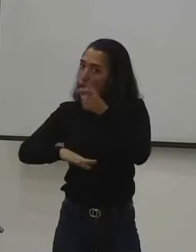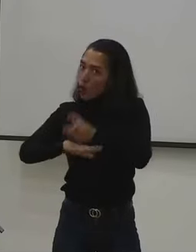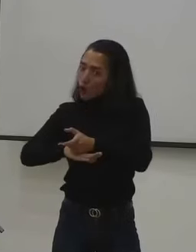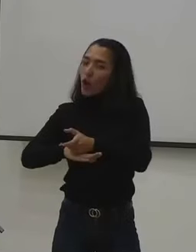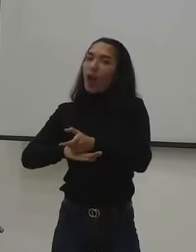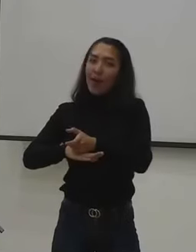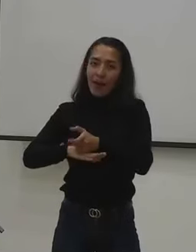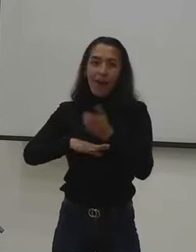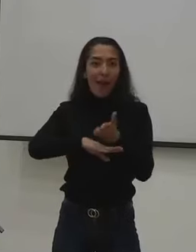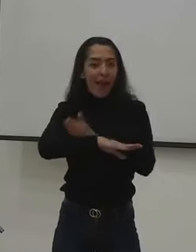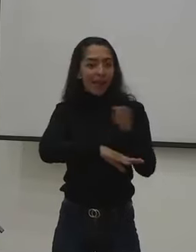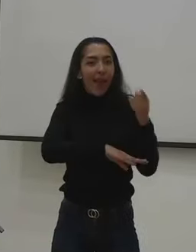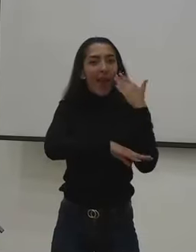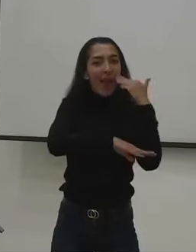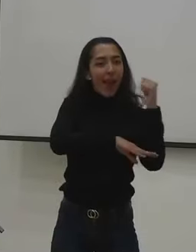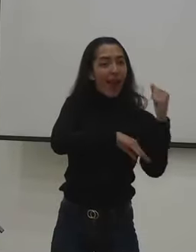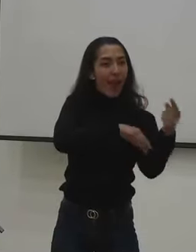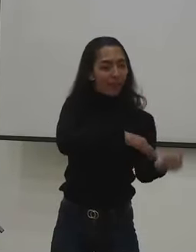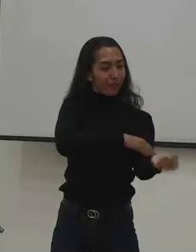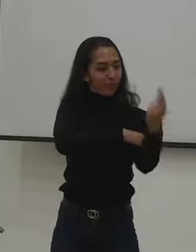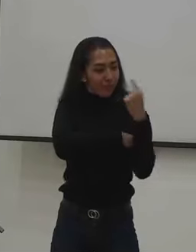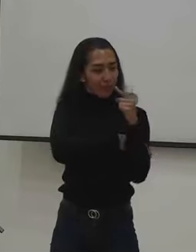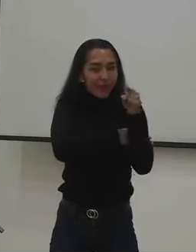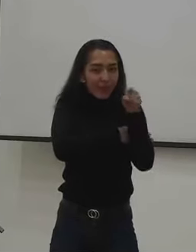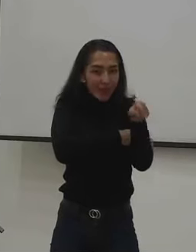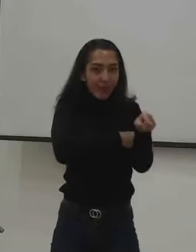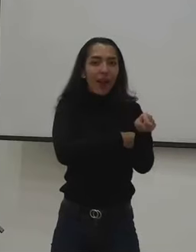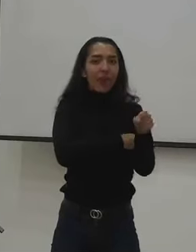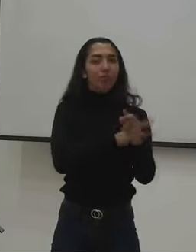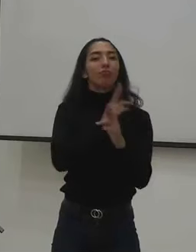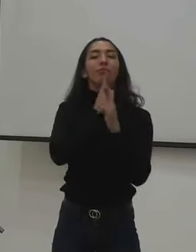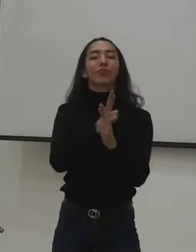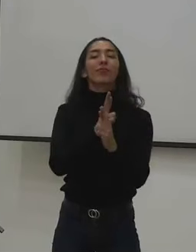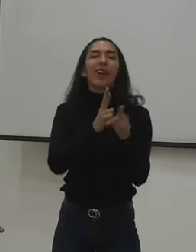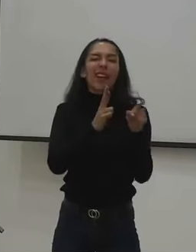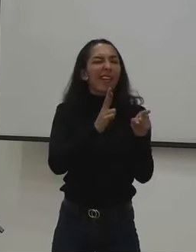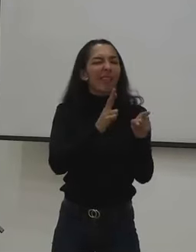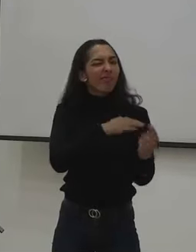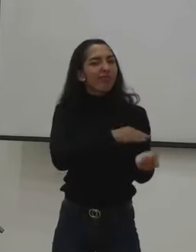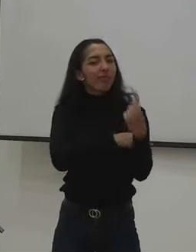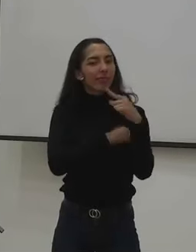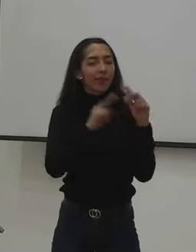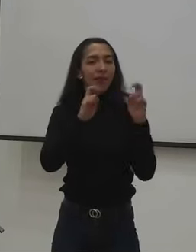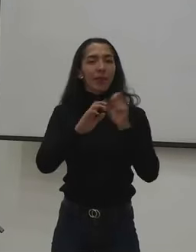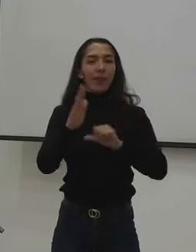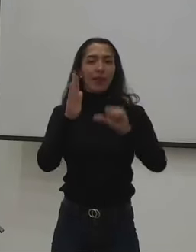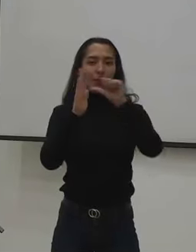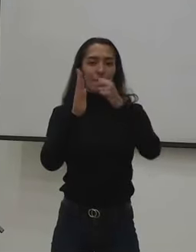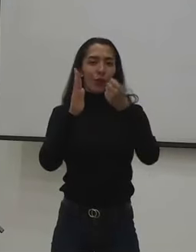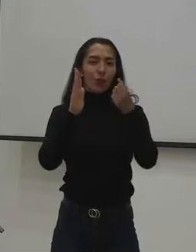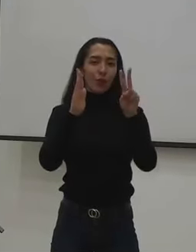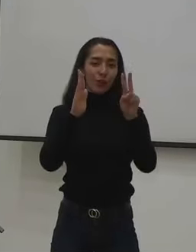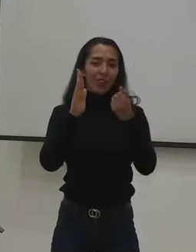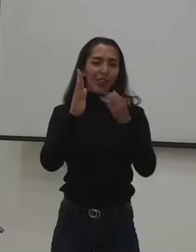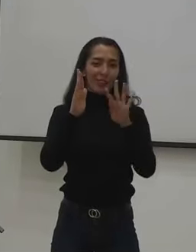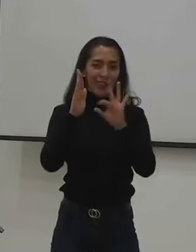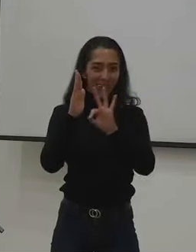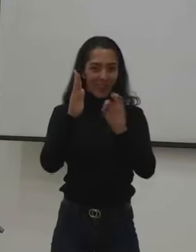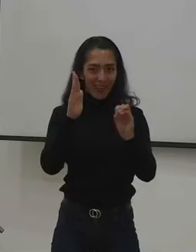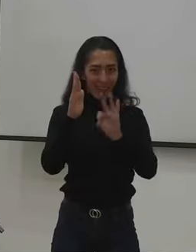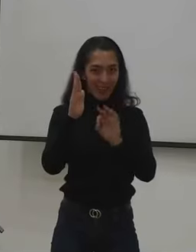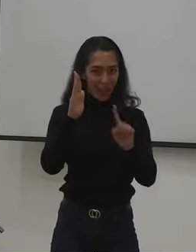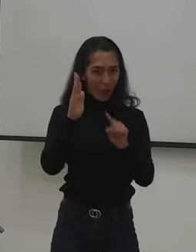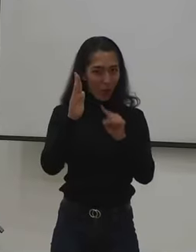la consulta de la ciudadana María Jimena Sánchez Gracia quien hace referencia a los artículos 12 14 30